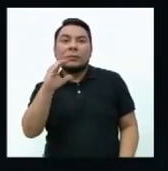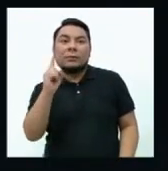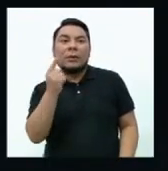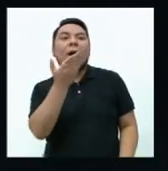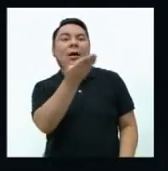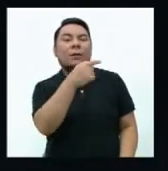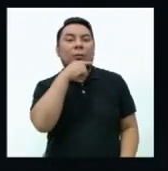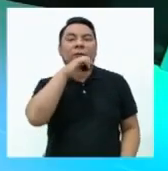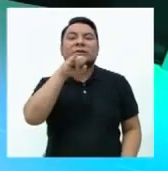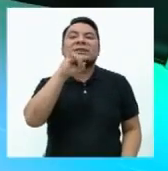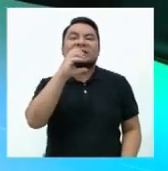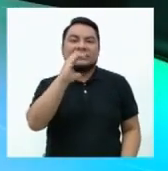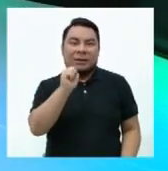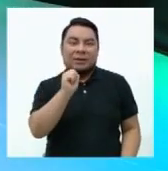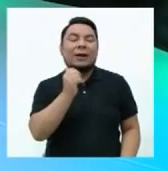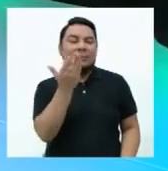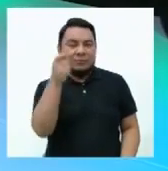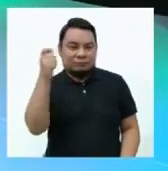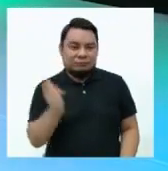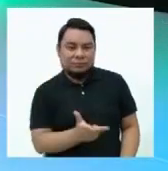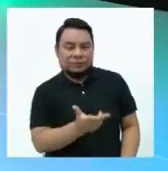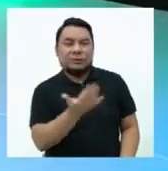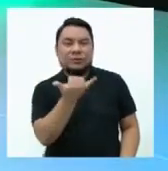García. Vamos a mover la ruleta.